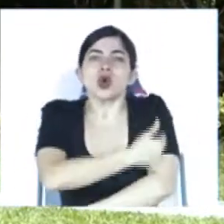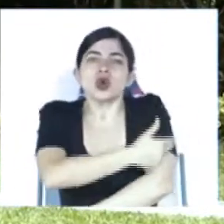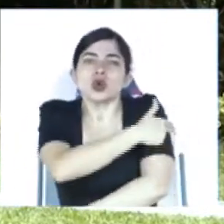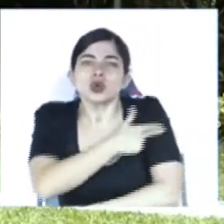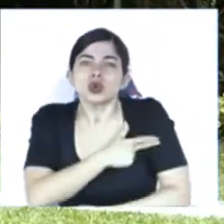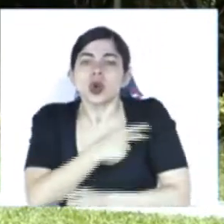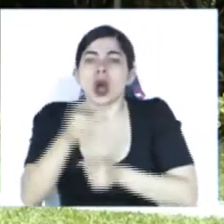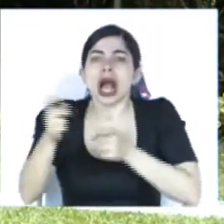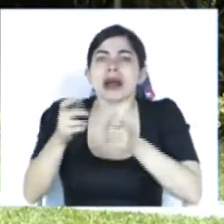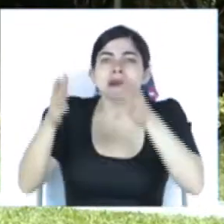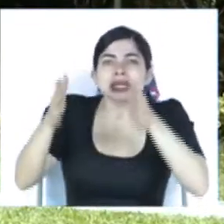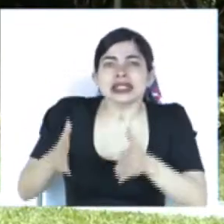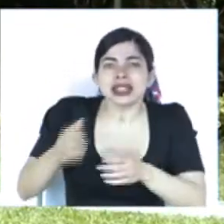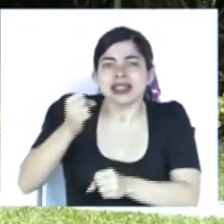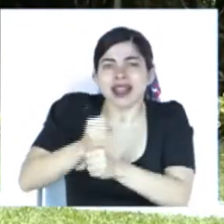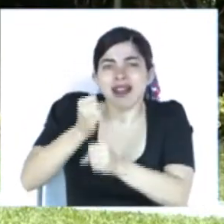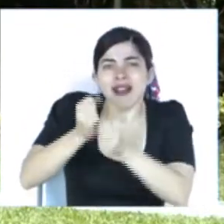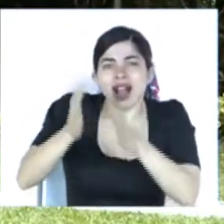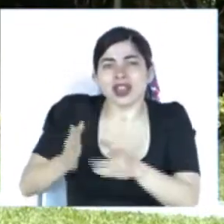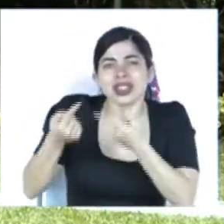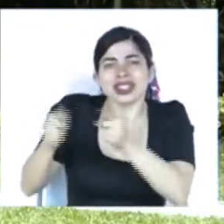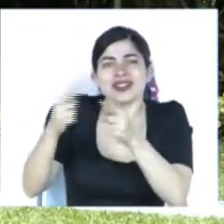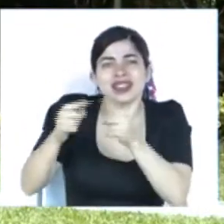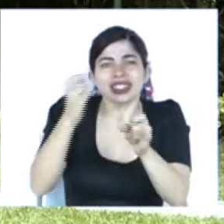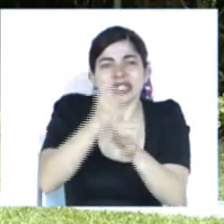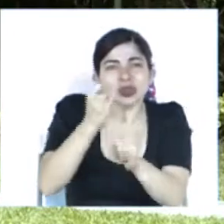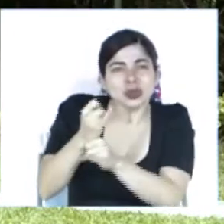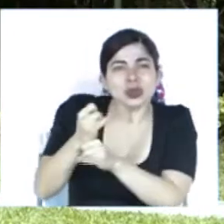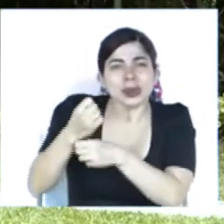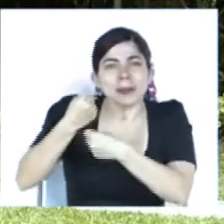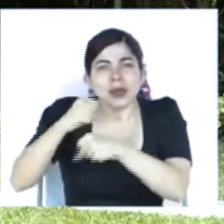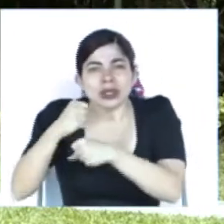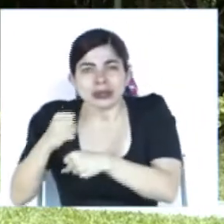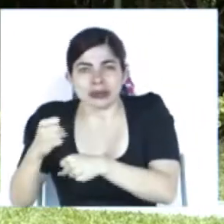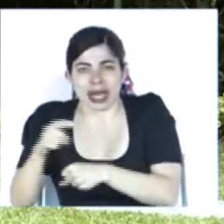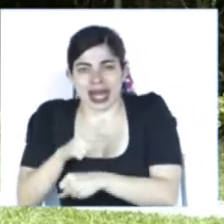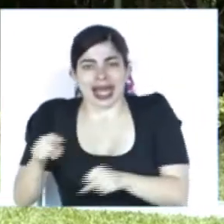personal administrativo de las diferentes instituciones y municipalidades,